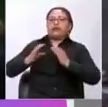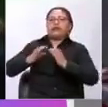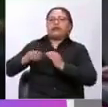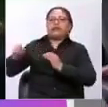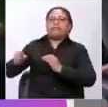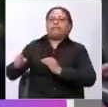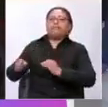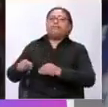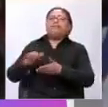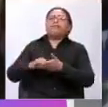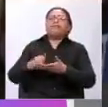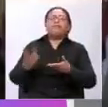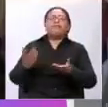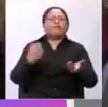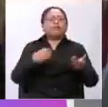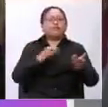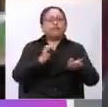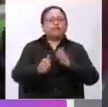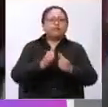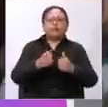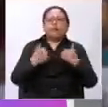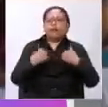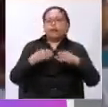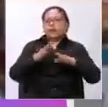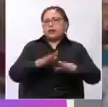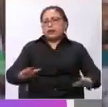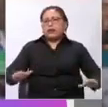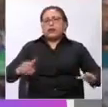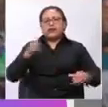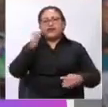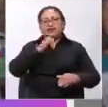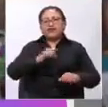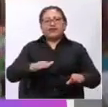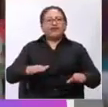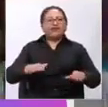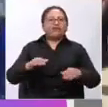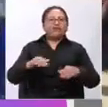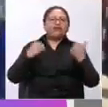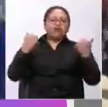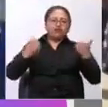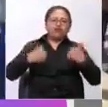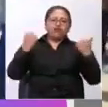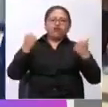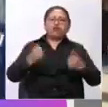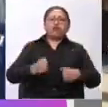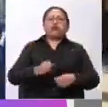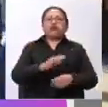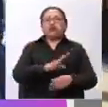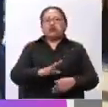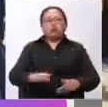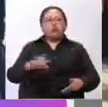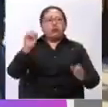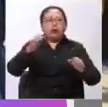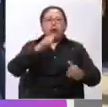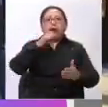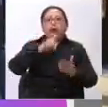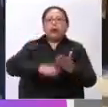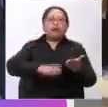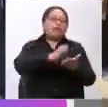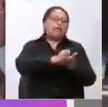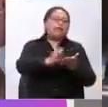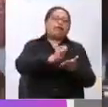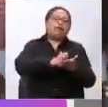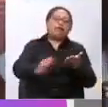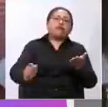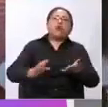de concursos para que las niñas, niñez y adolescentes puedan escribir cartas, pueden escribir cuentos,